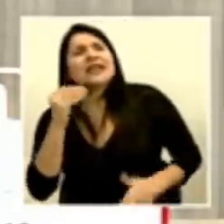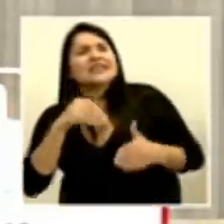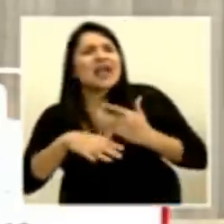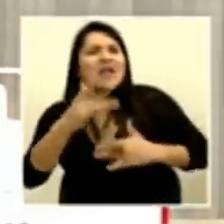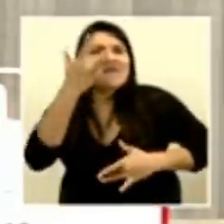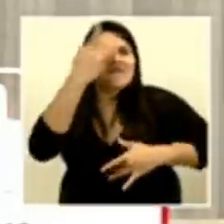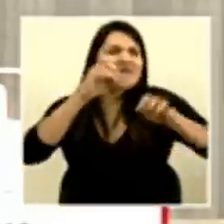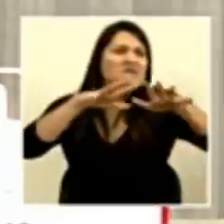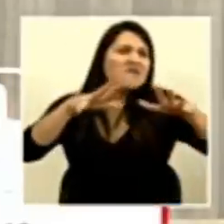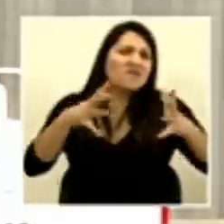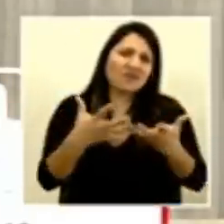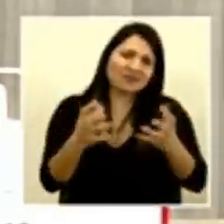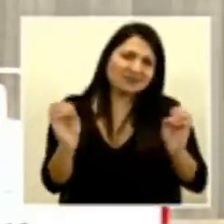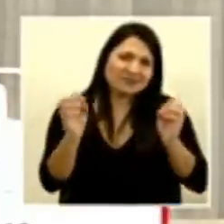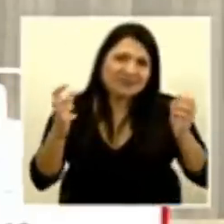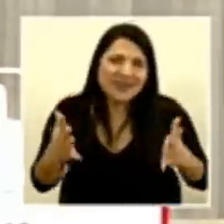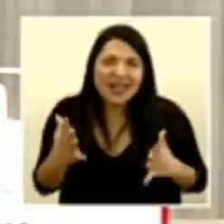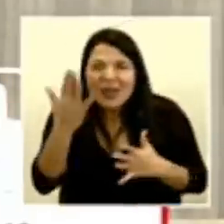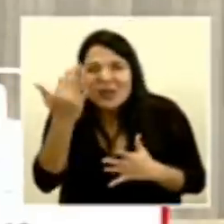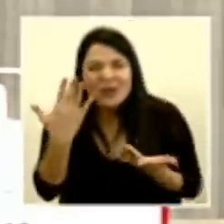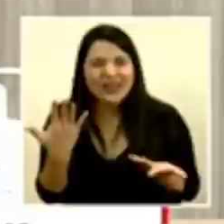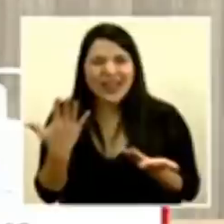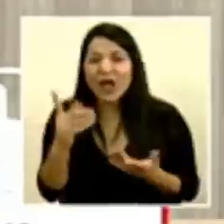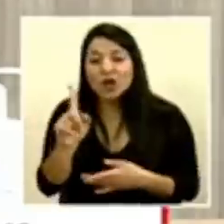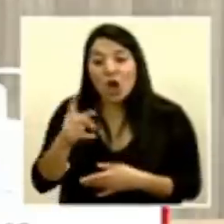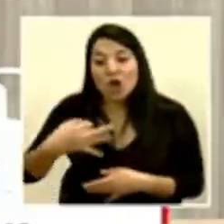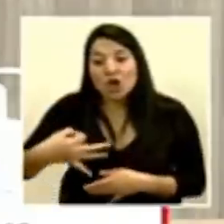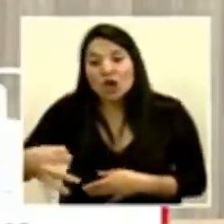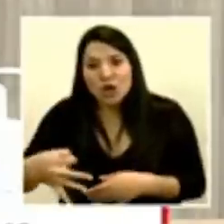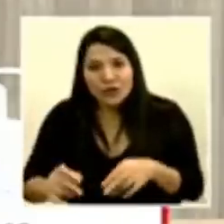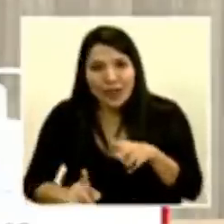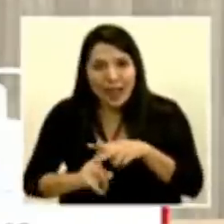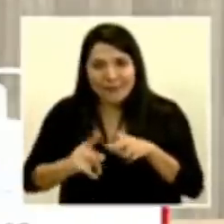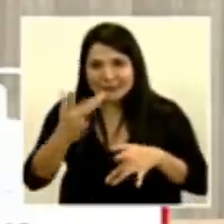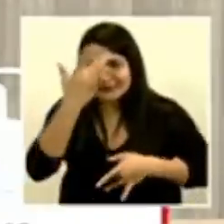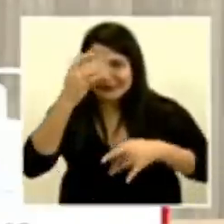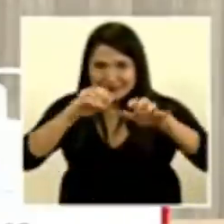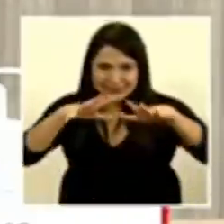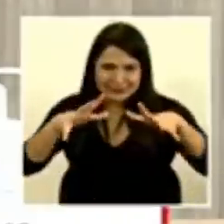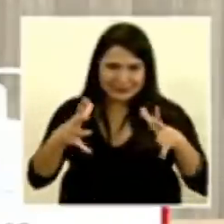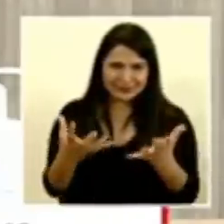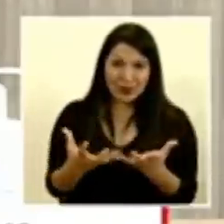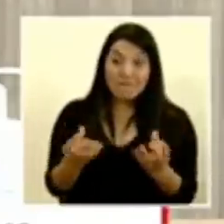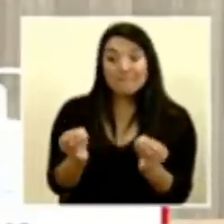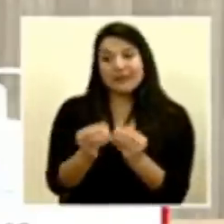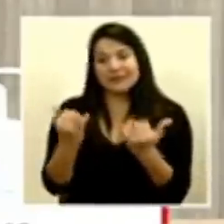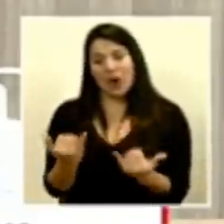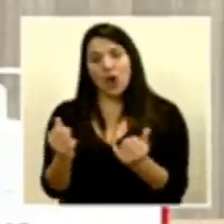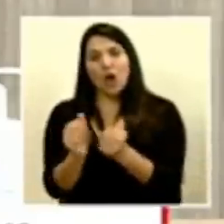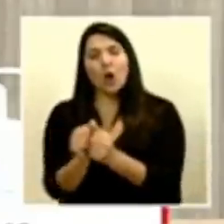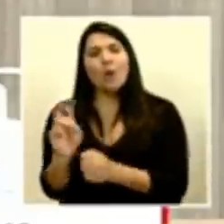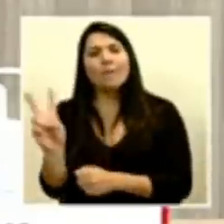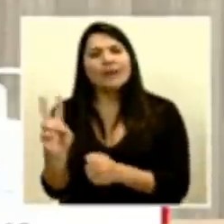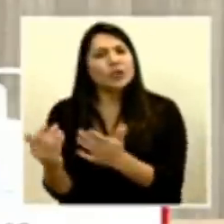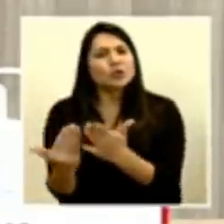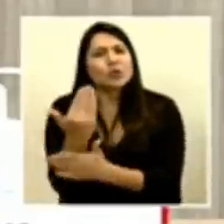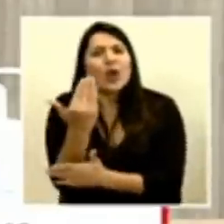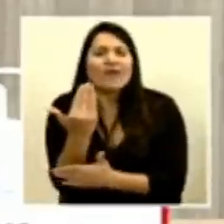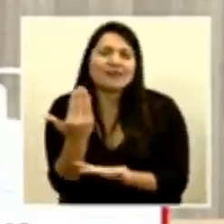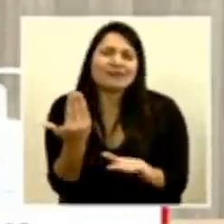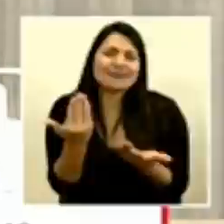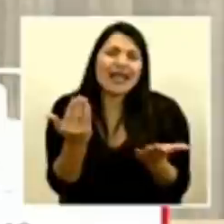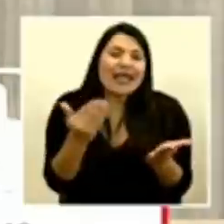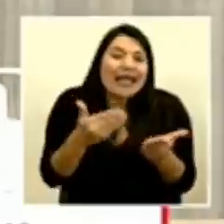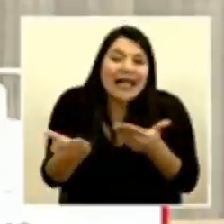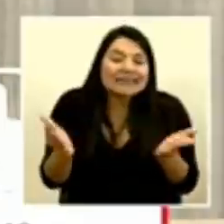las pandemias por virus que son adquieren alguna modificación o en este caso que es un virus nuevo no hay tanta experiencia